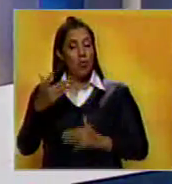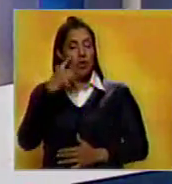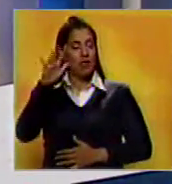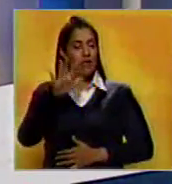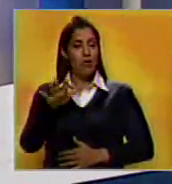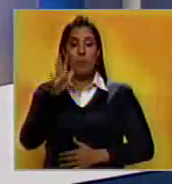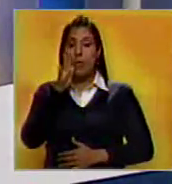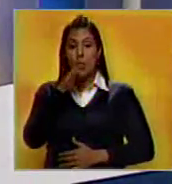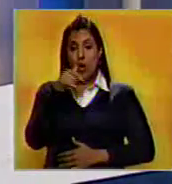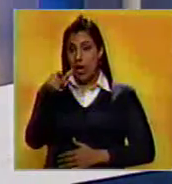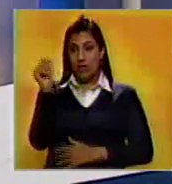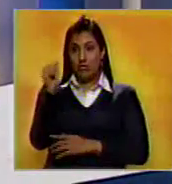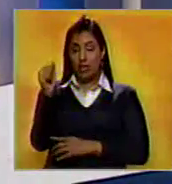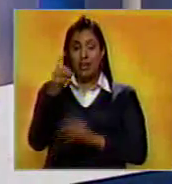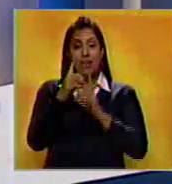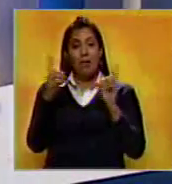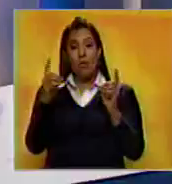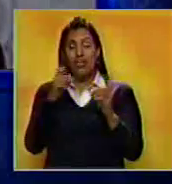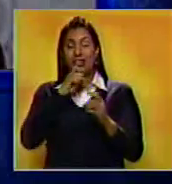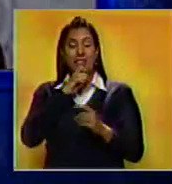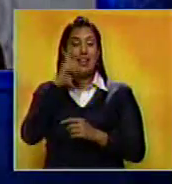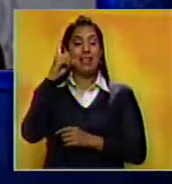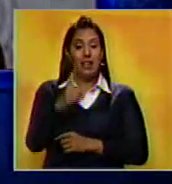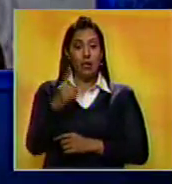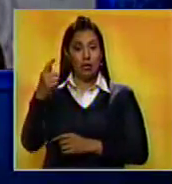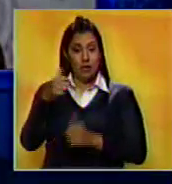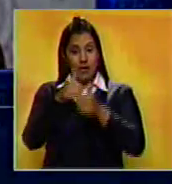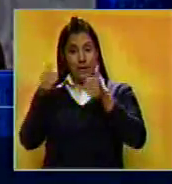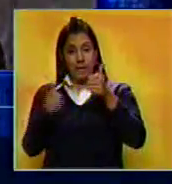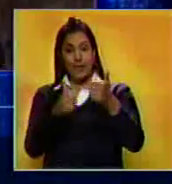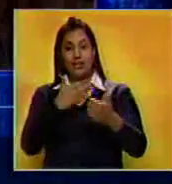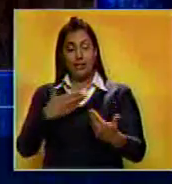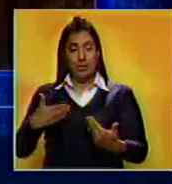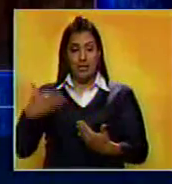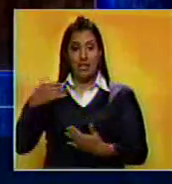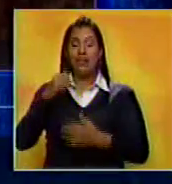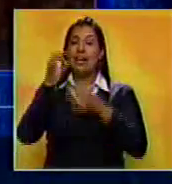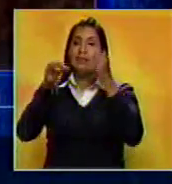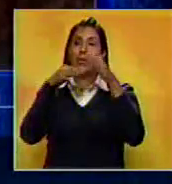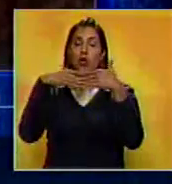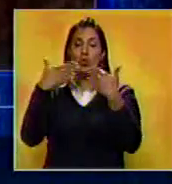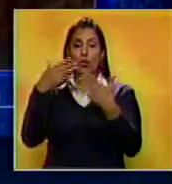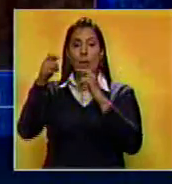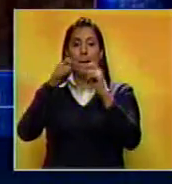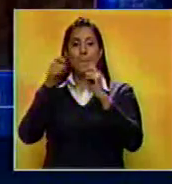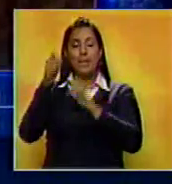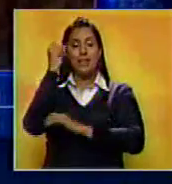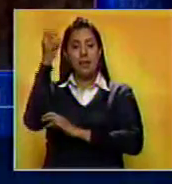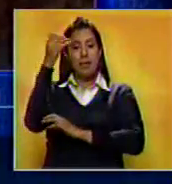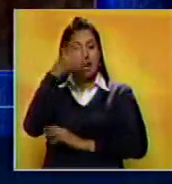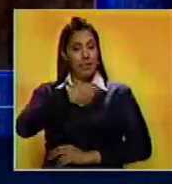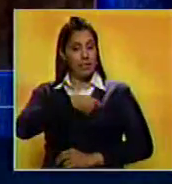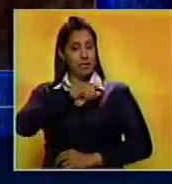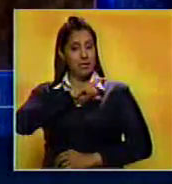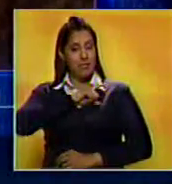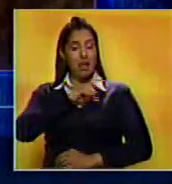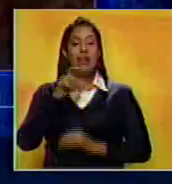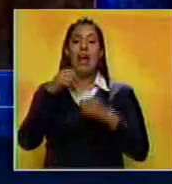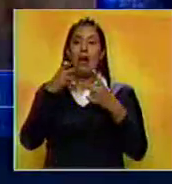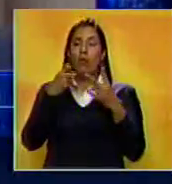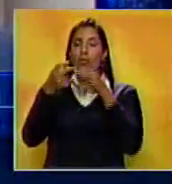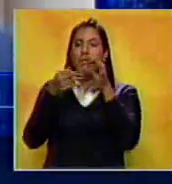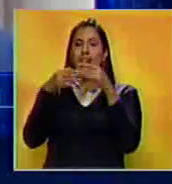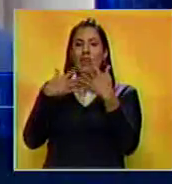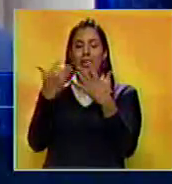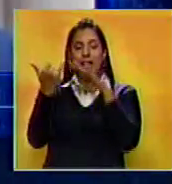a su juicio sin eso no habrá democracia. La vicemandataria se refirió así durante una declaración a la prensa en el Parlamento Español, en el marco de una